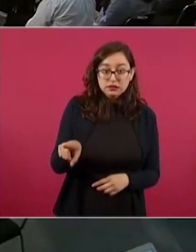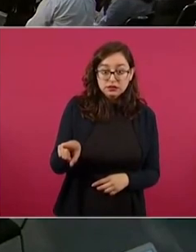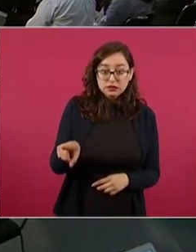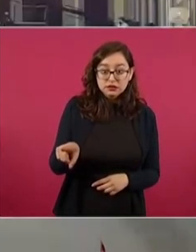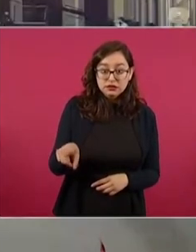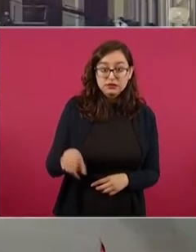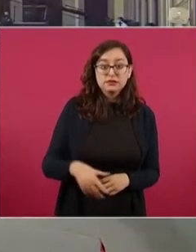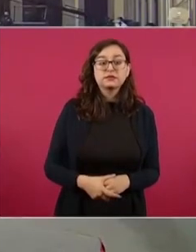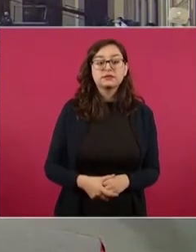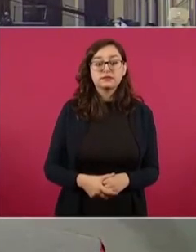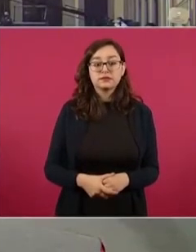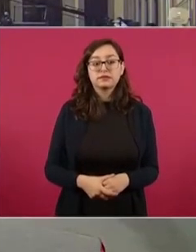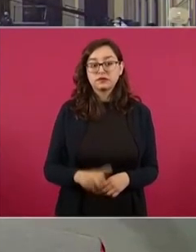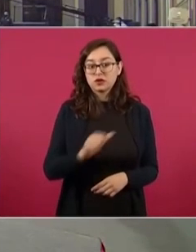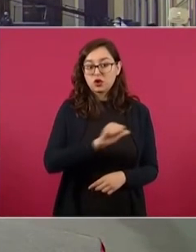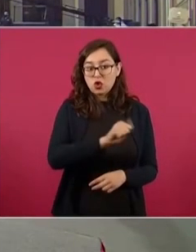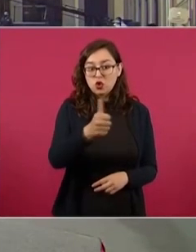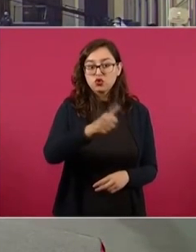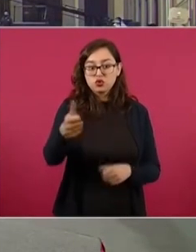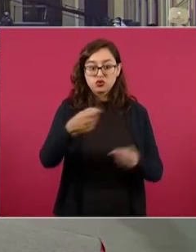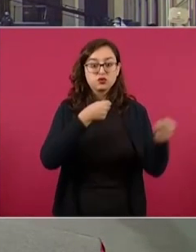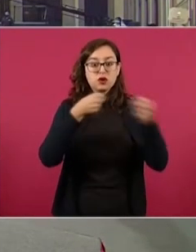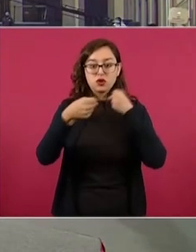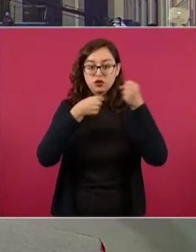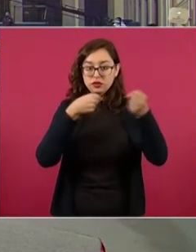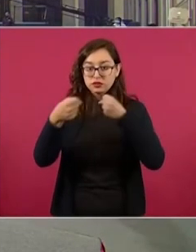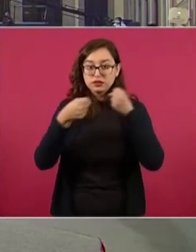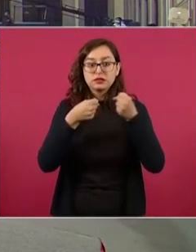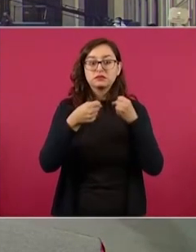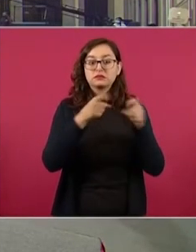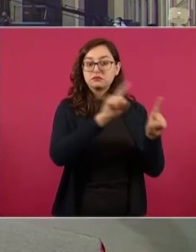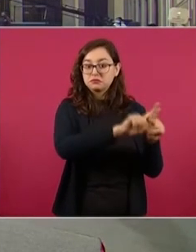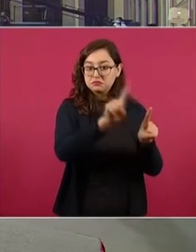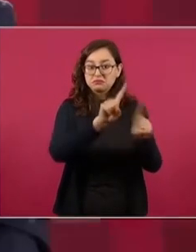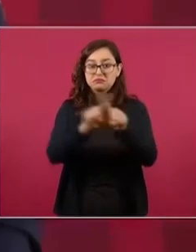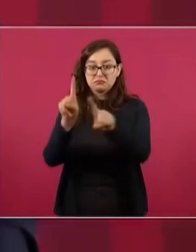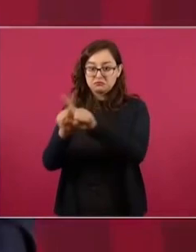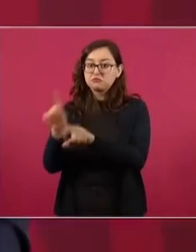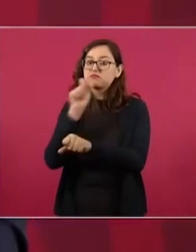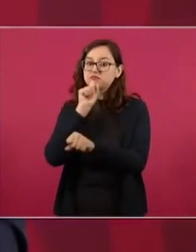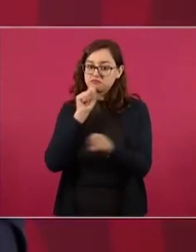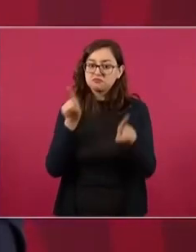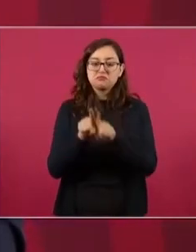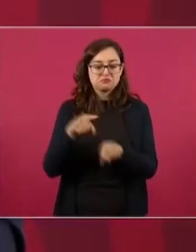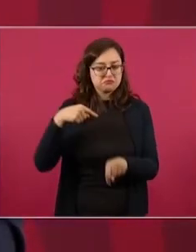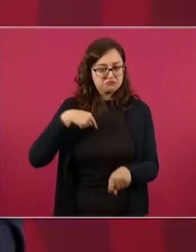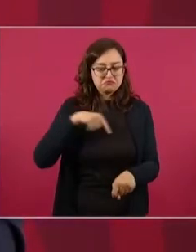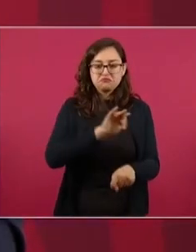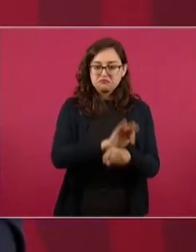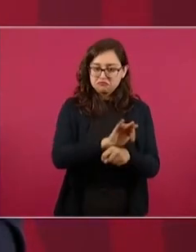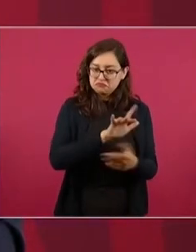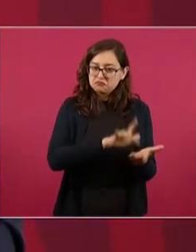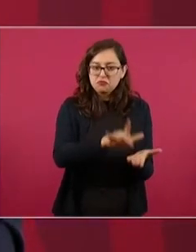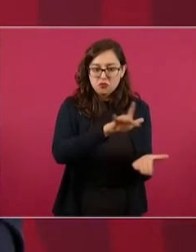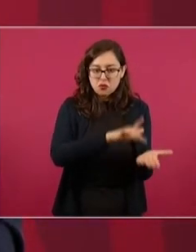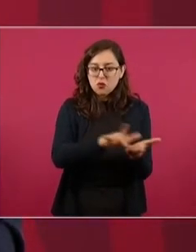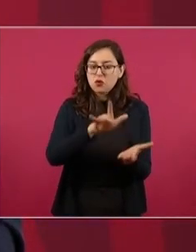y a otros periodistas que